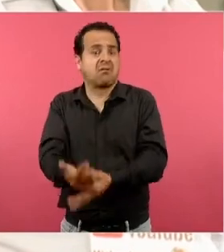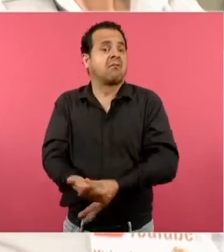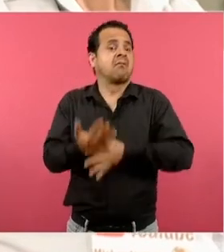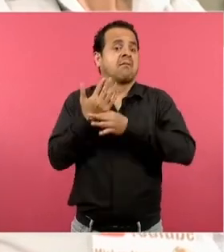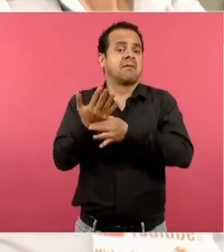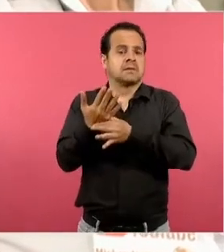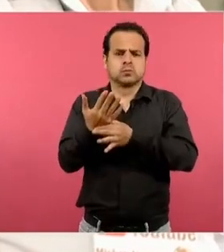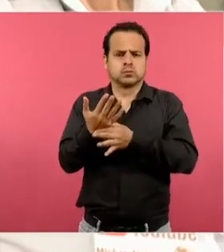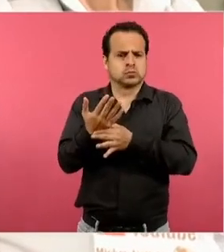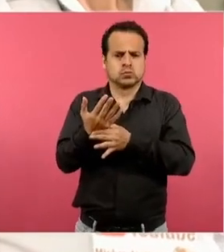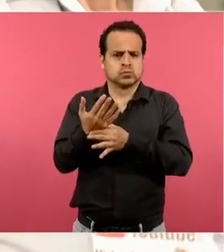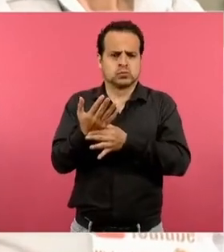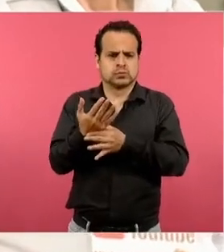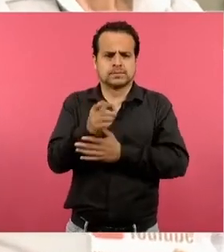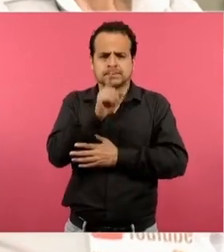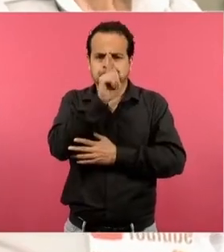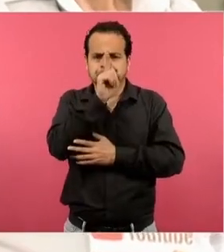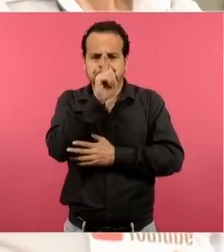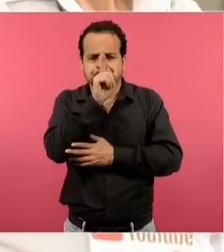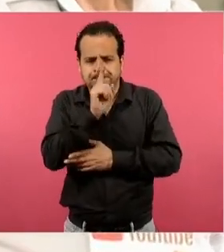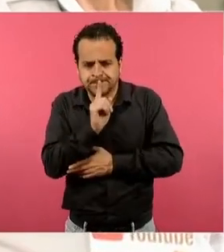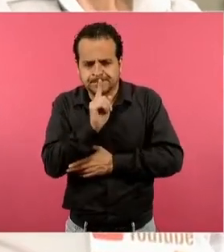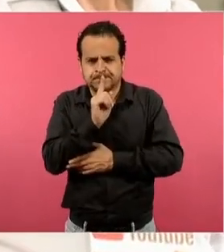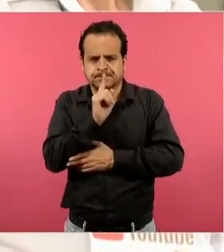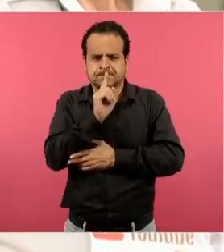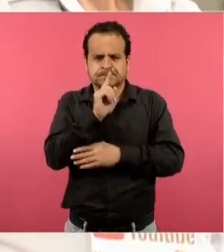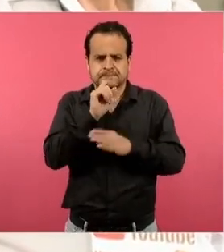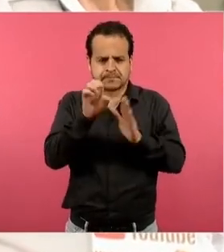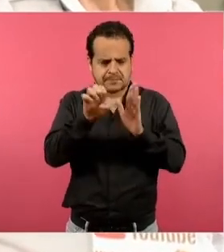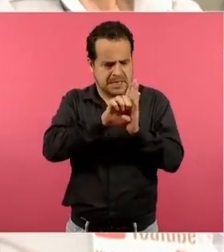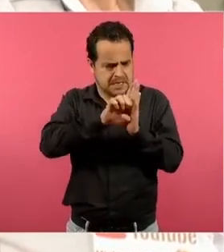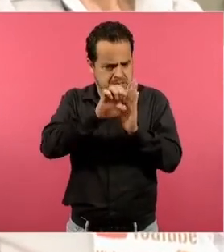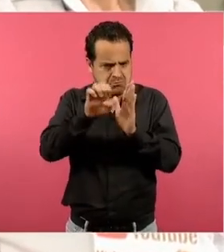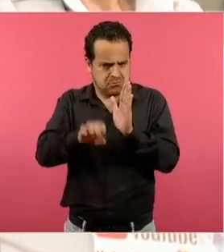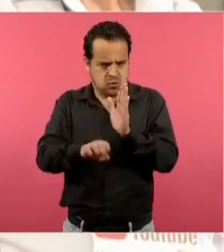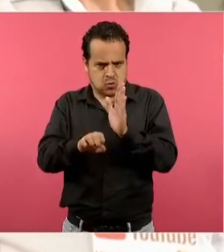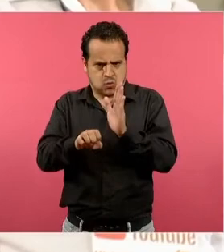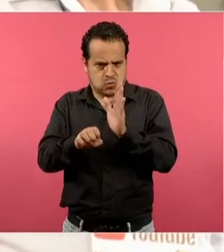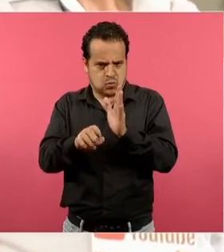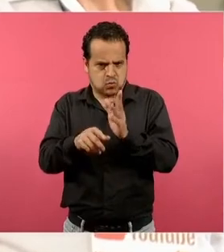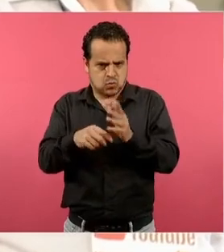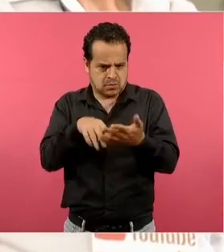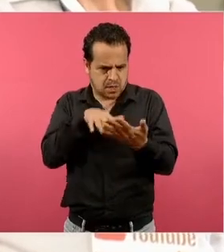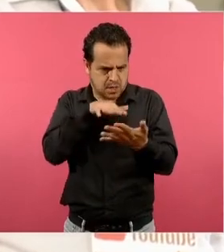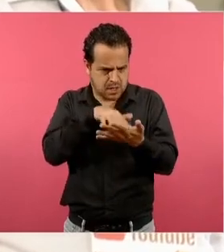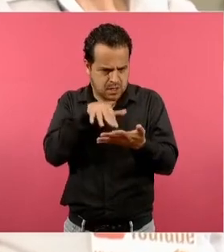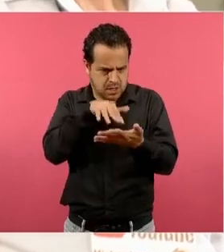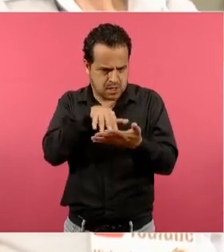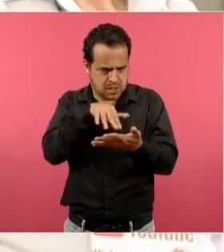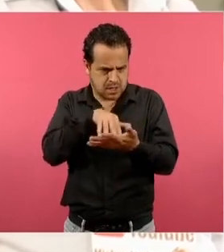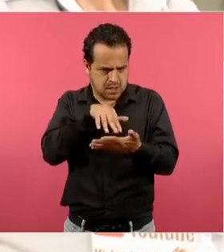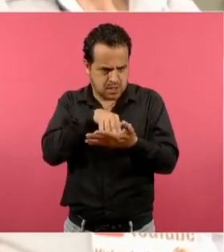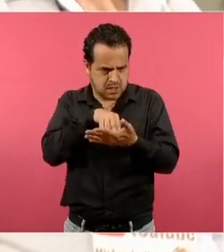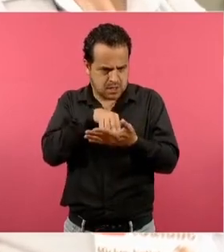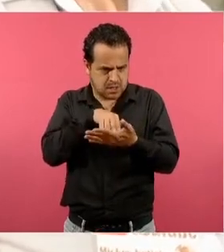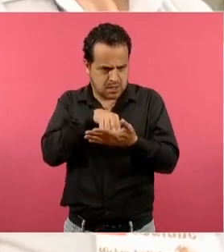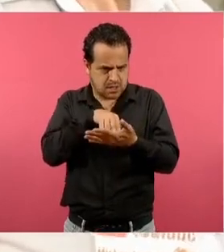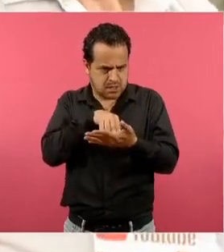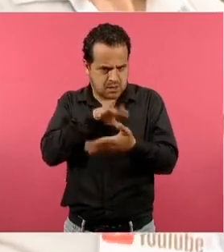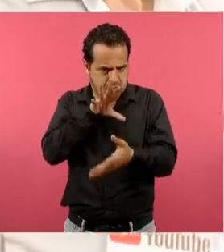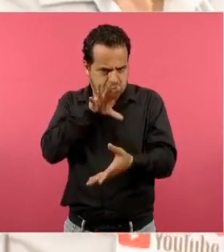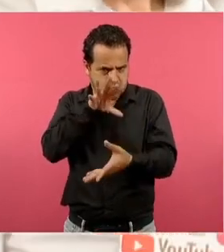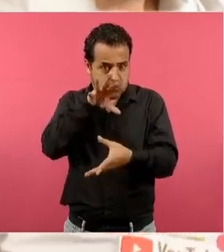y hablan mucho, por ejemplo, de temas como inclusión, como bullying, igualdad de género,